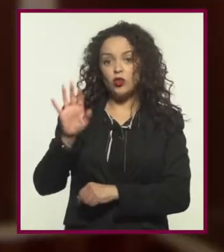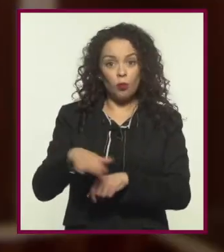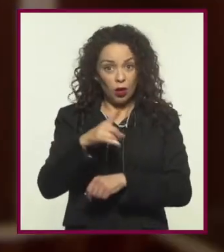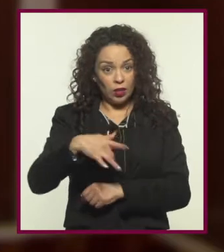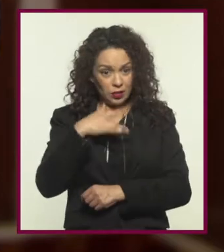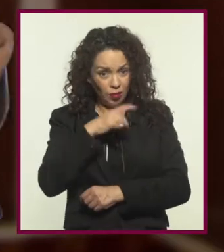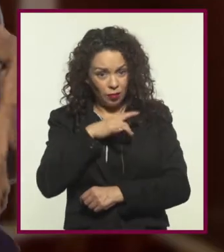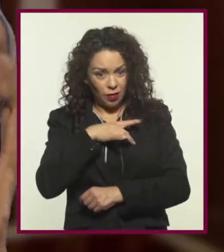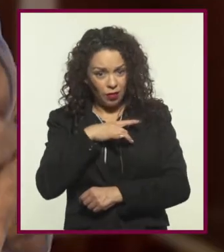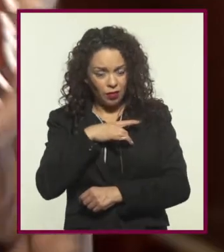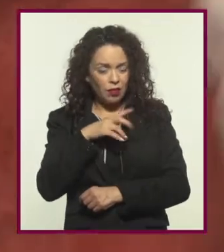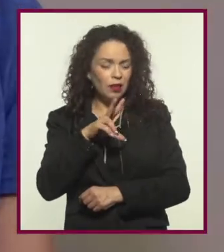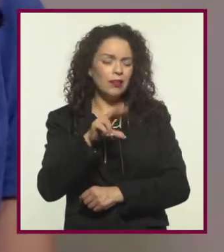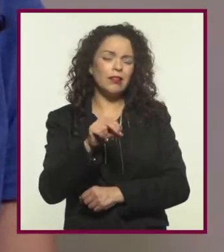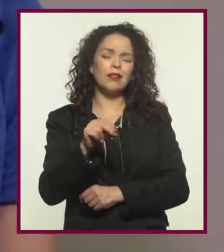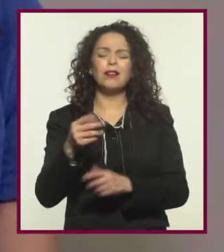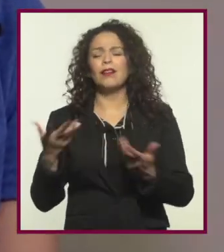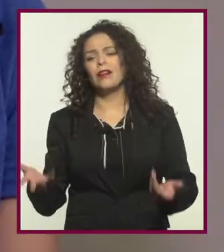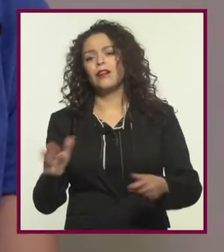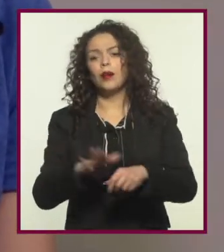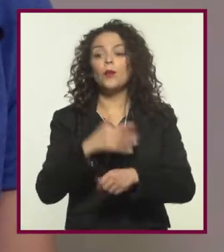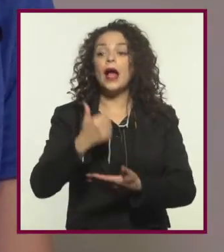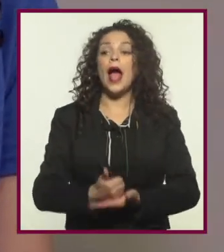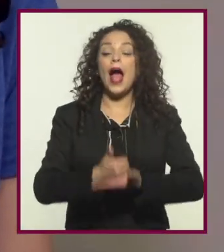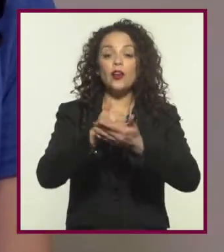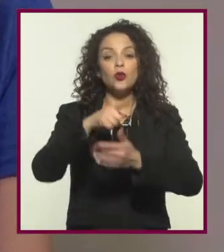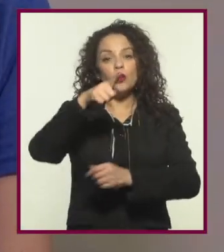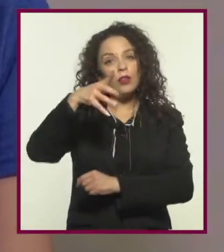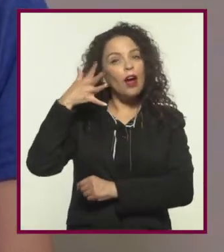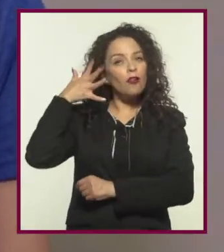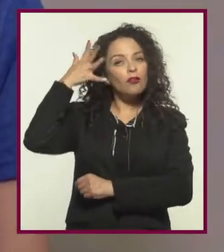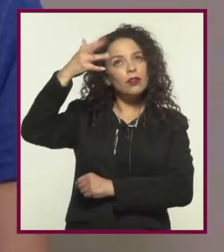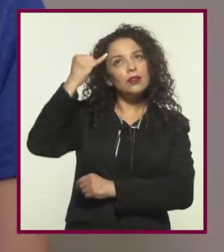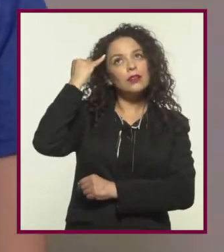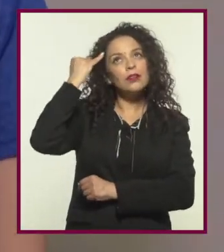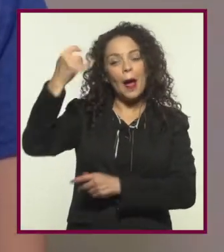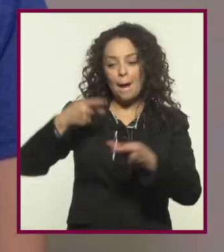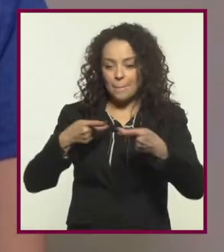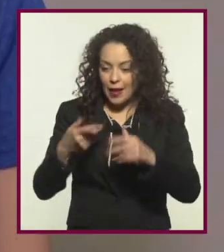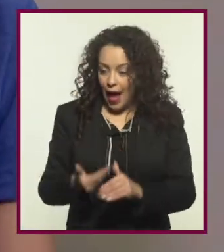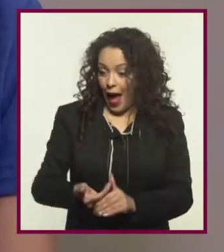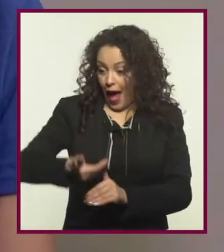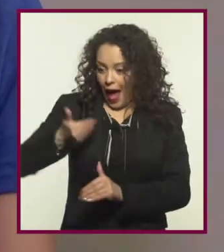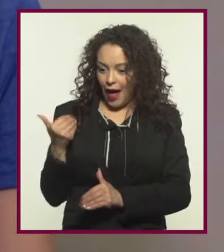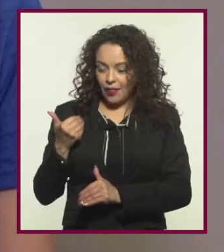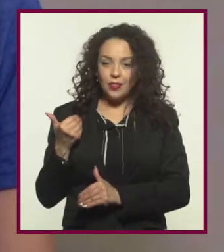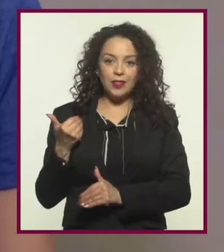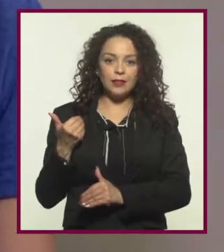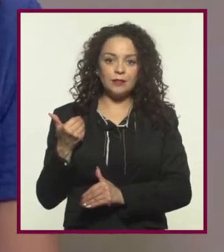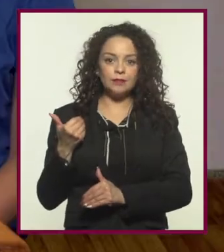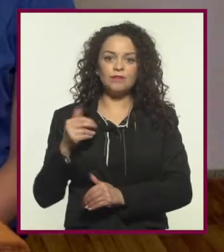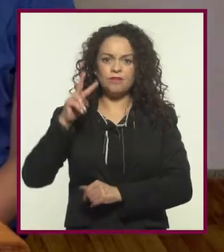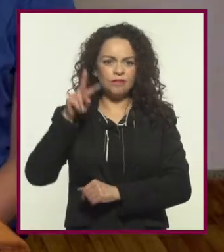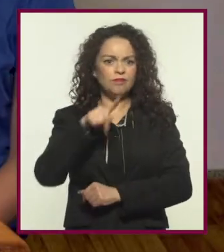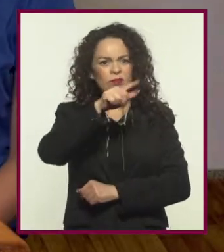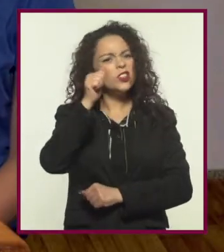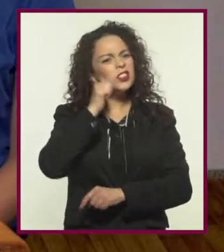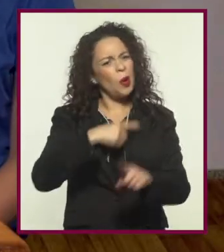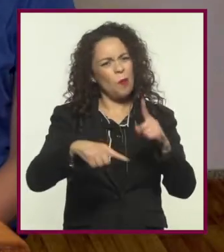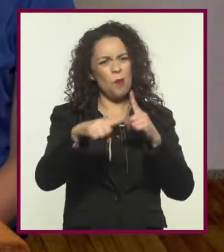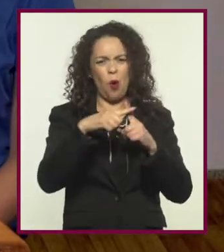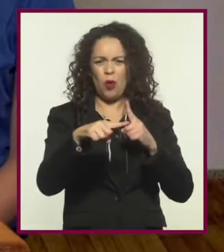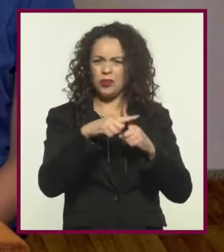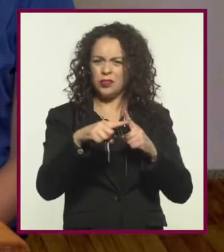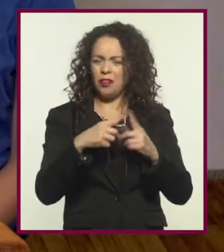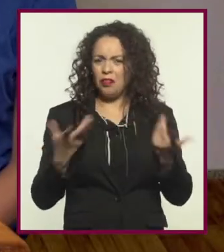¿Porque te dan miedo? No. Porque siento que te ayudan a imaginar el futuro y a prepararte para lo que viene. Creo que eres muy